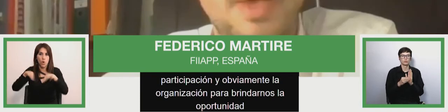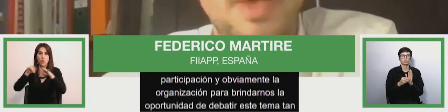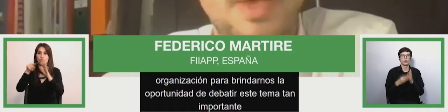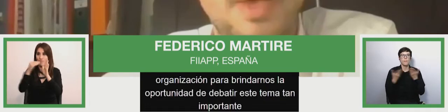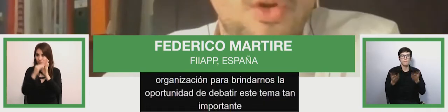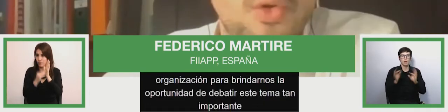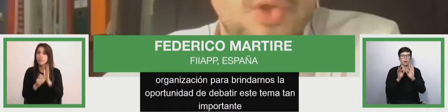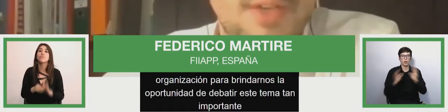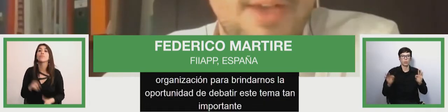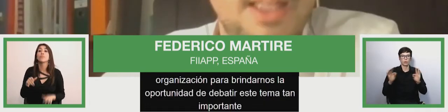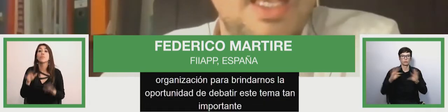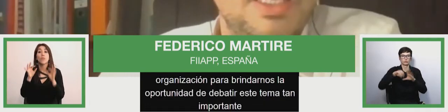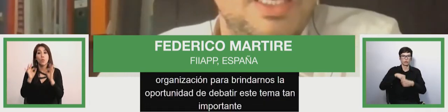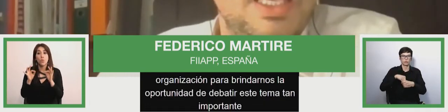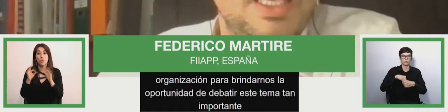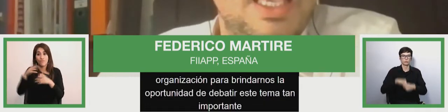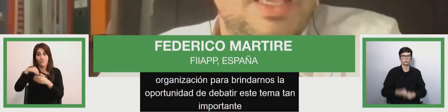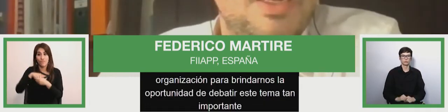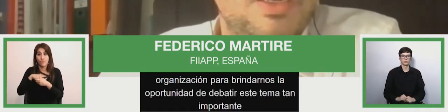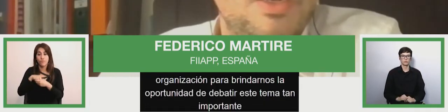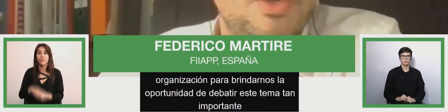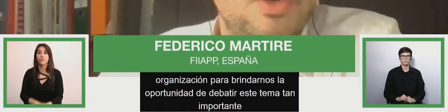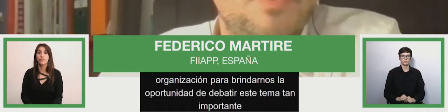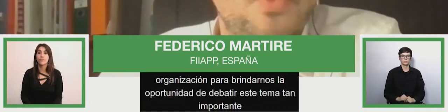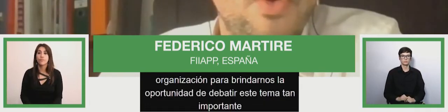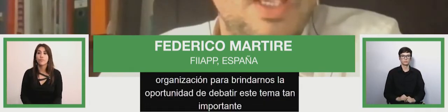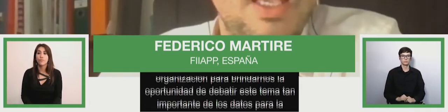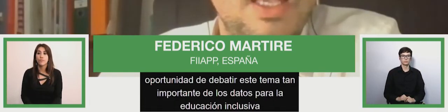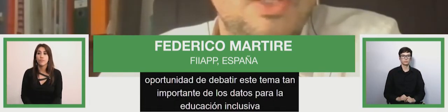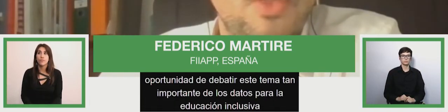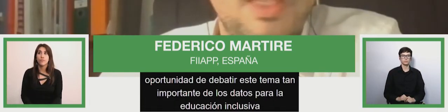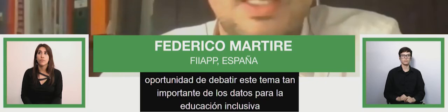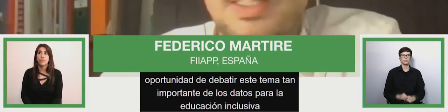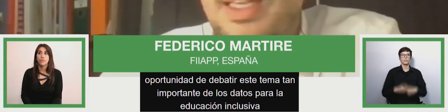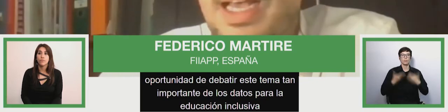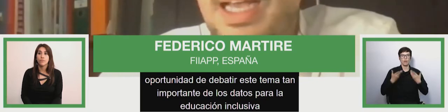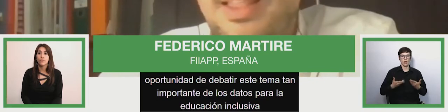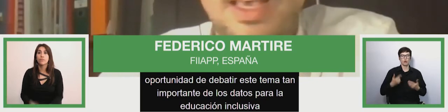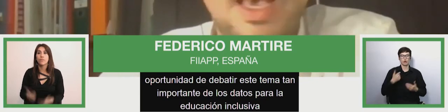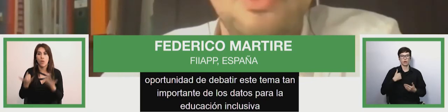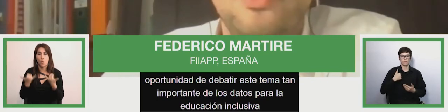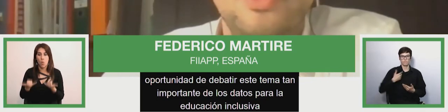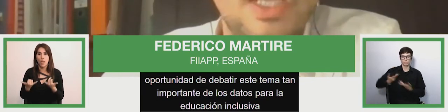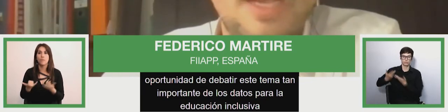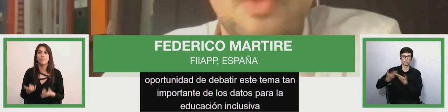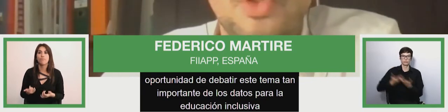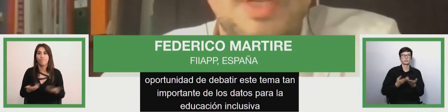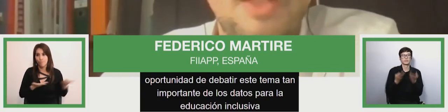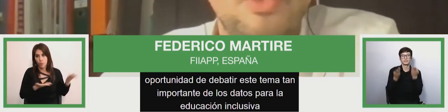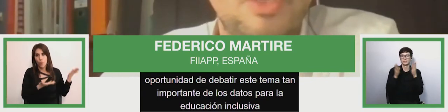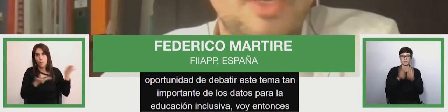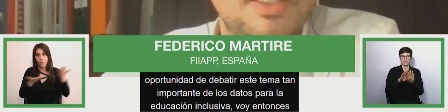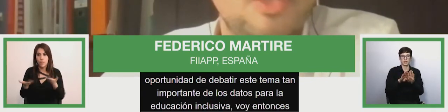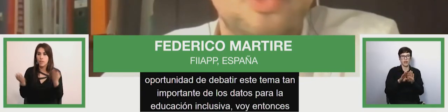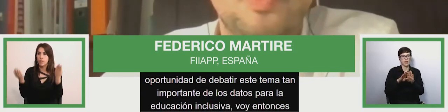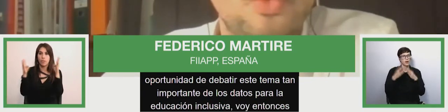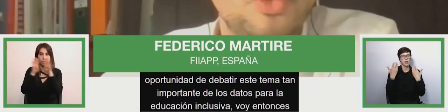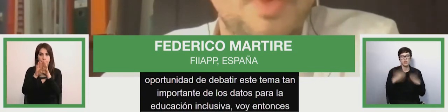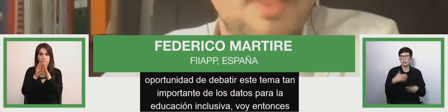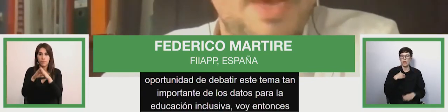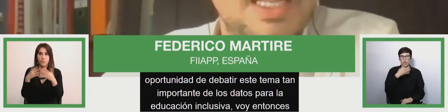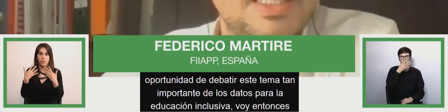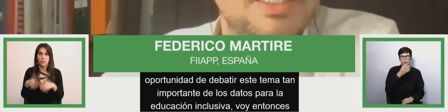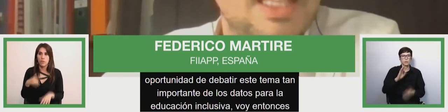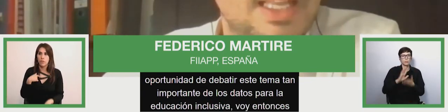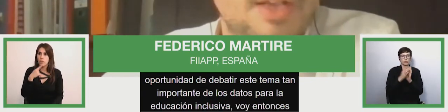educación inclusiva voy entonces aquí cerrando ya hemos hablado de lo que han sido los puntos